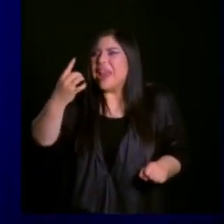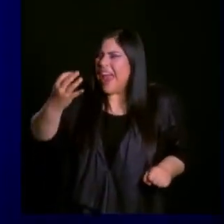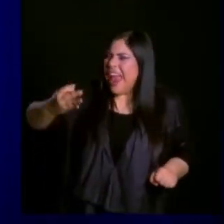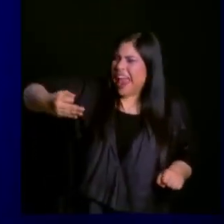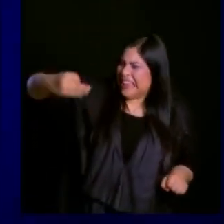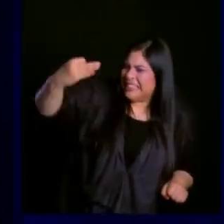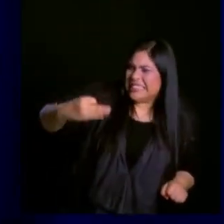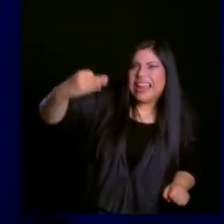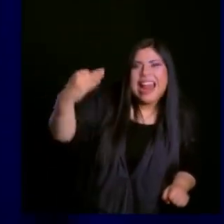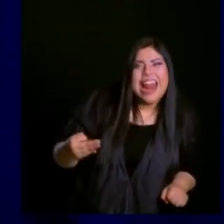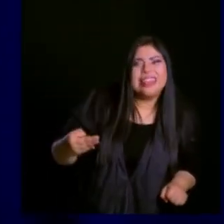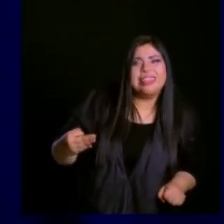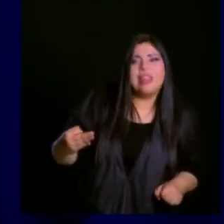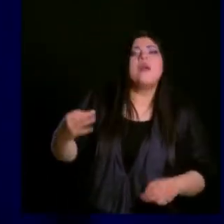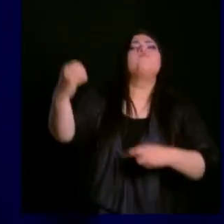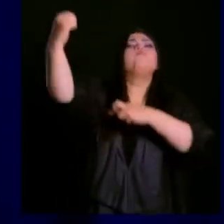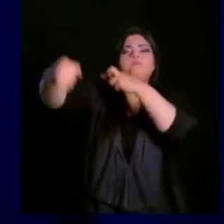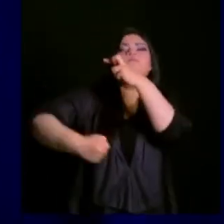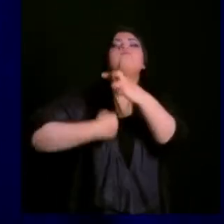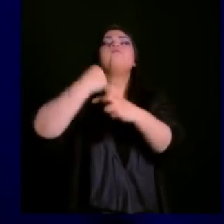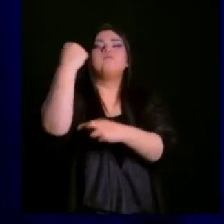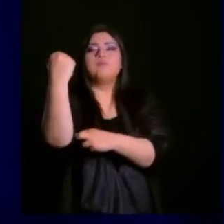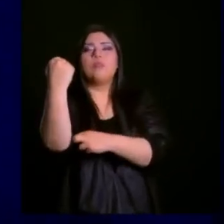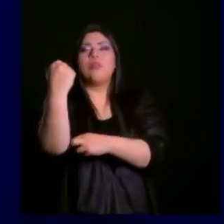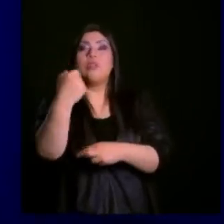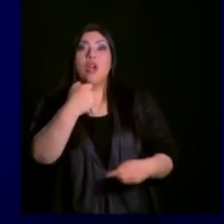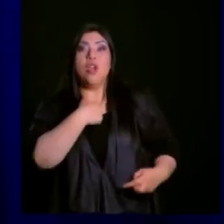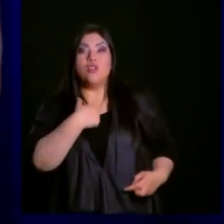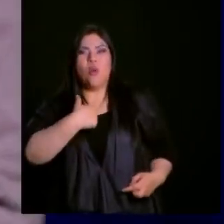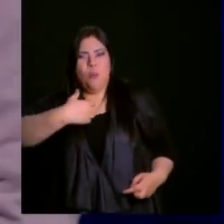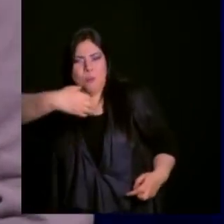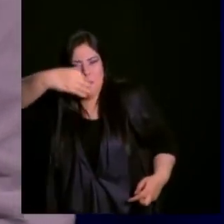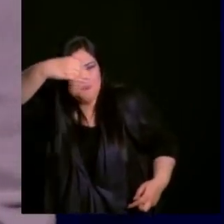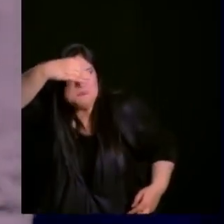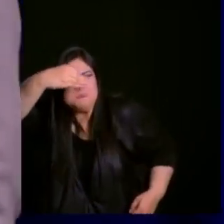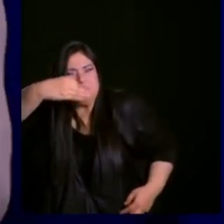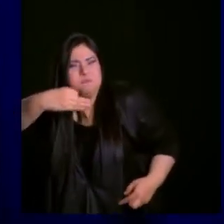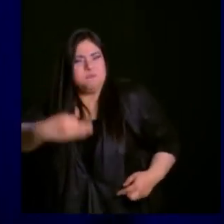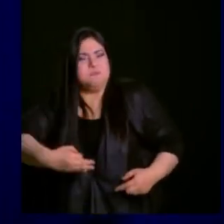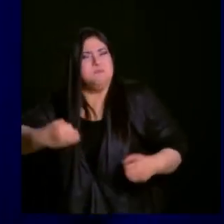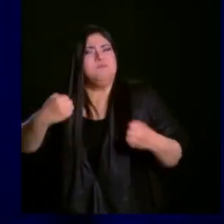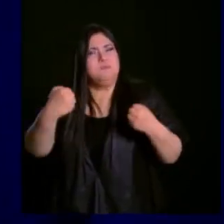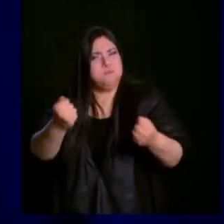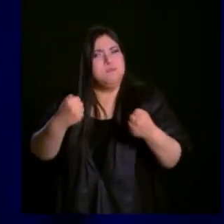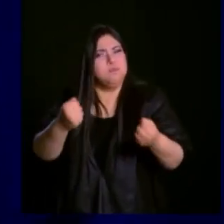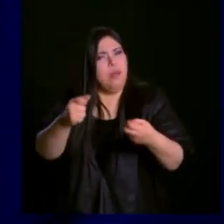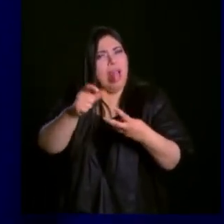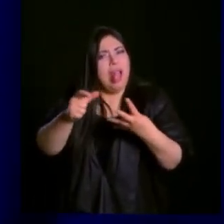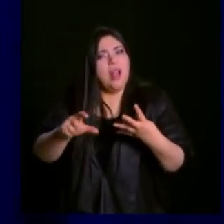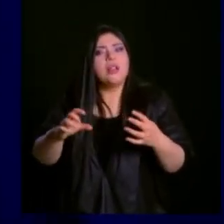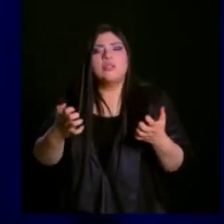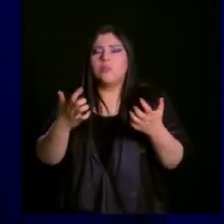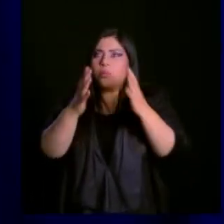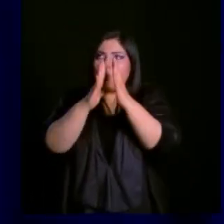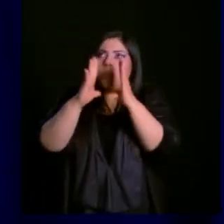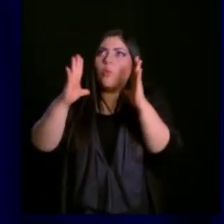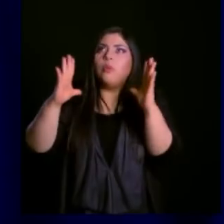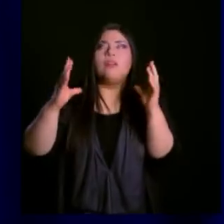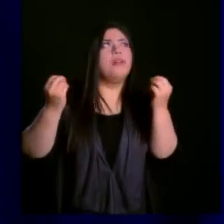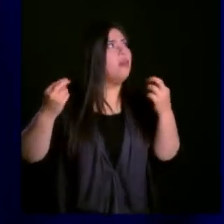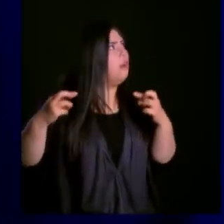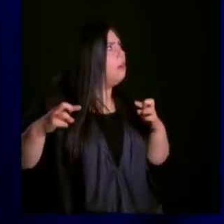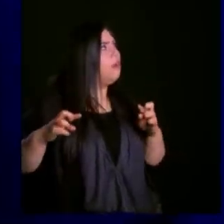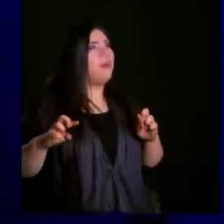vez entres en la excelencia, vas a descubrir las puertas que abre la excelencia. Porque a veces dices tú, que Dios me abra